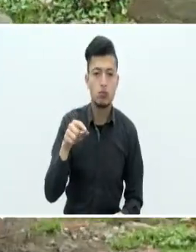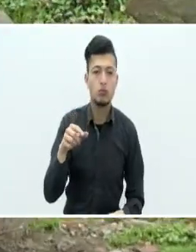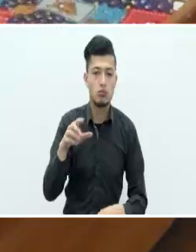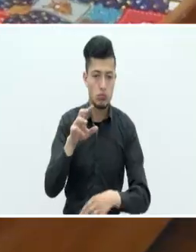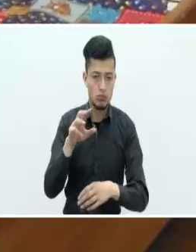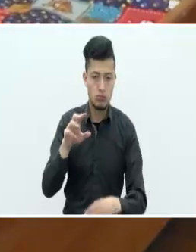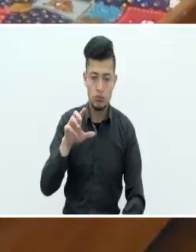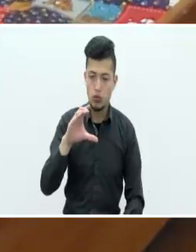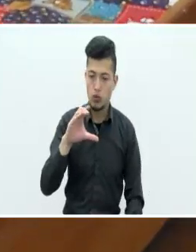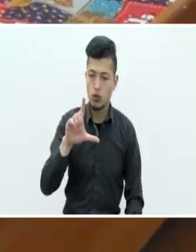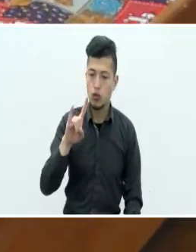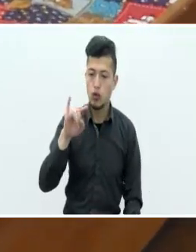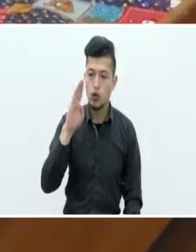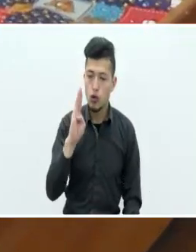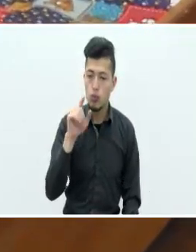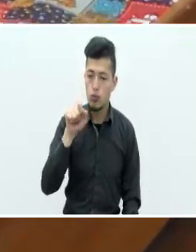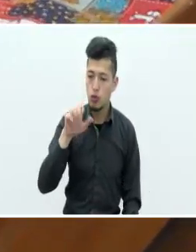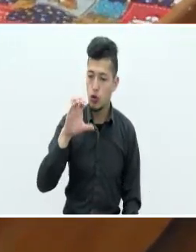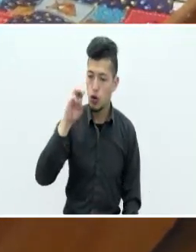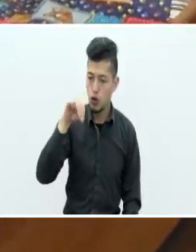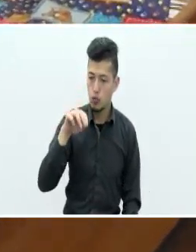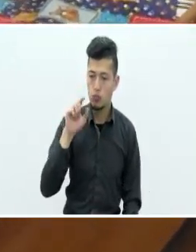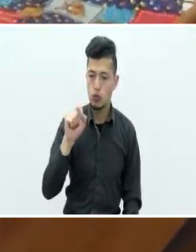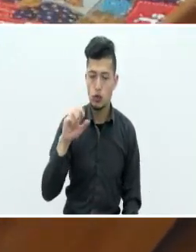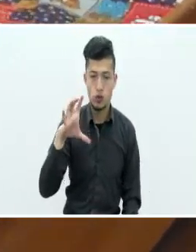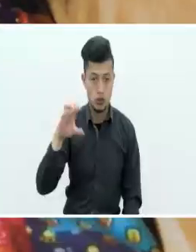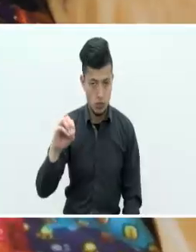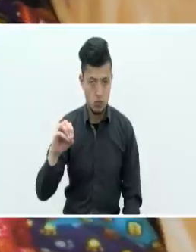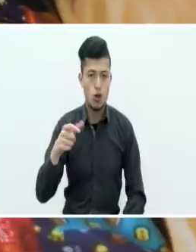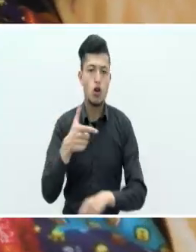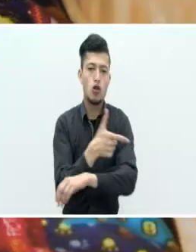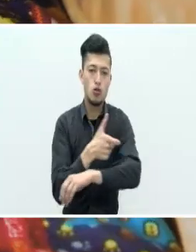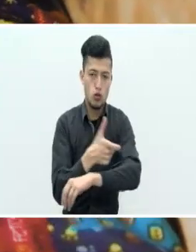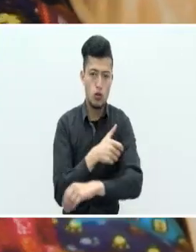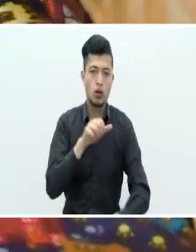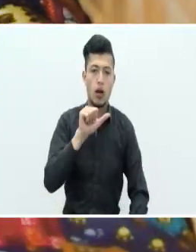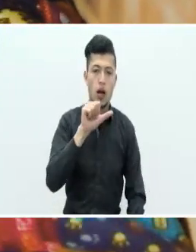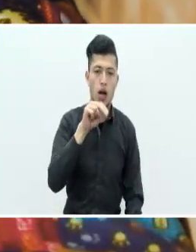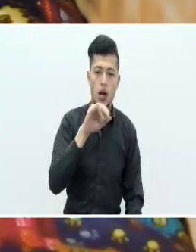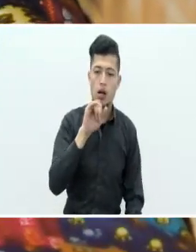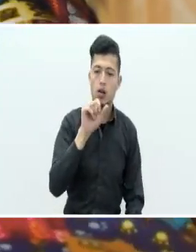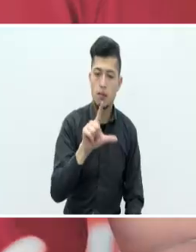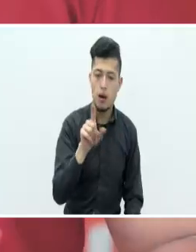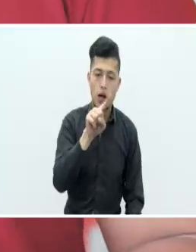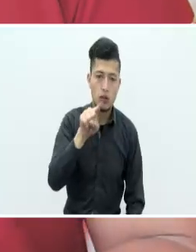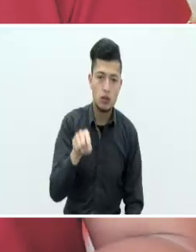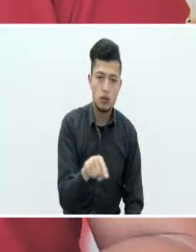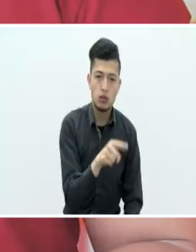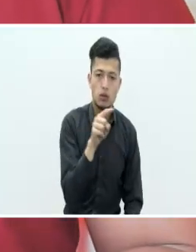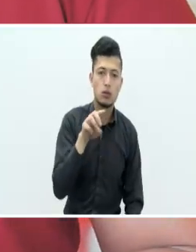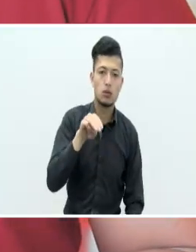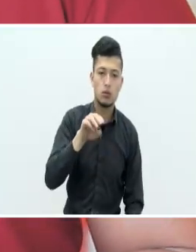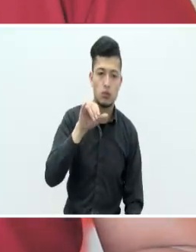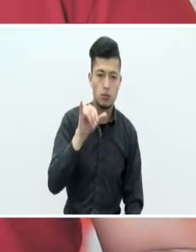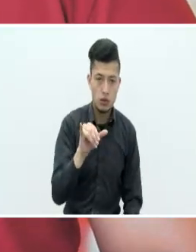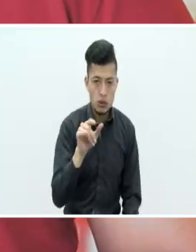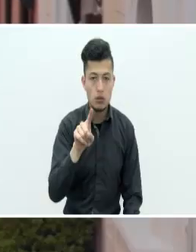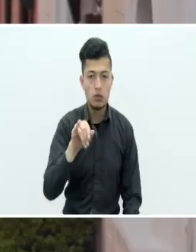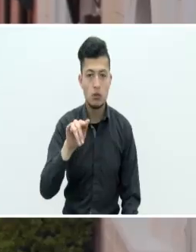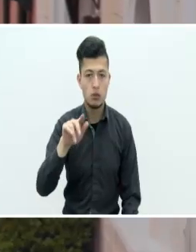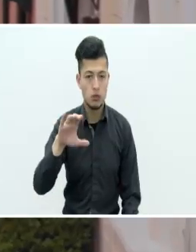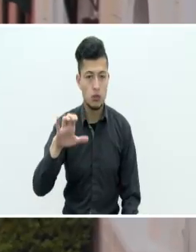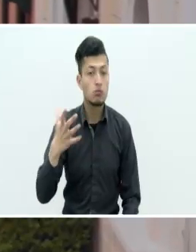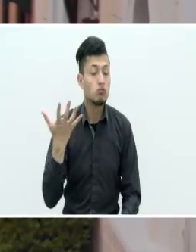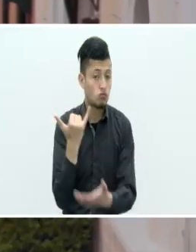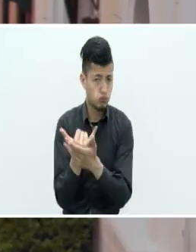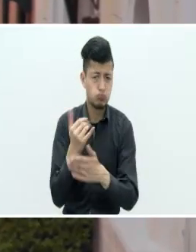animalsclub.com.co. En Google escriben Animals Club Manizales y encuentran un gran número de publicaciones de la empresa.